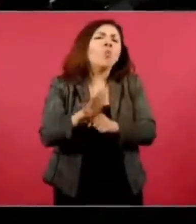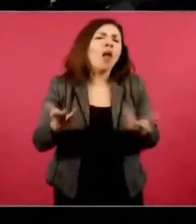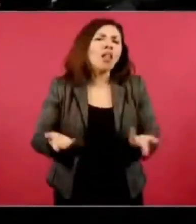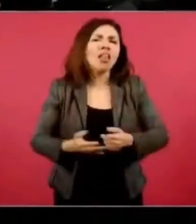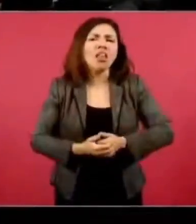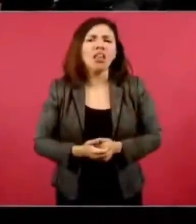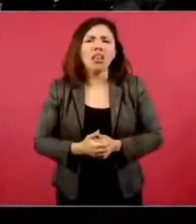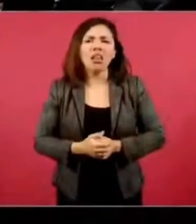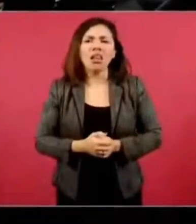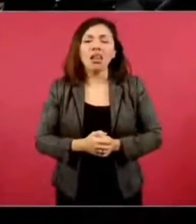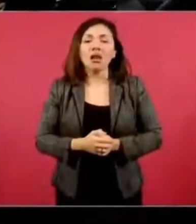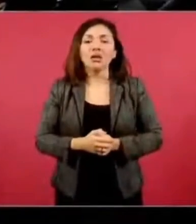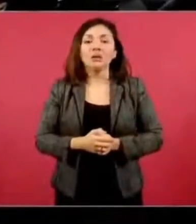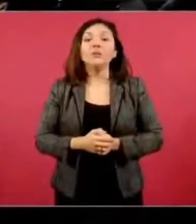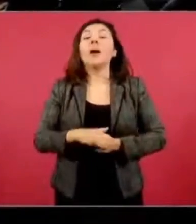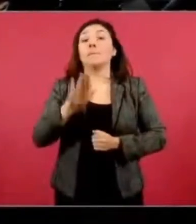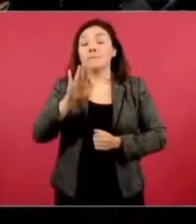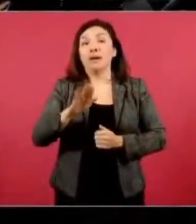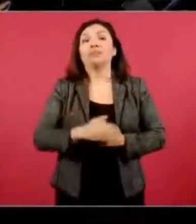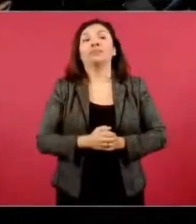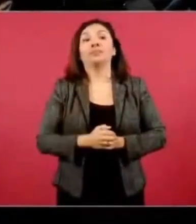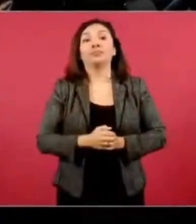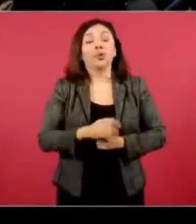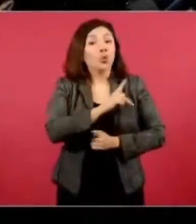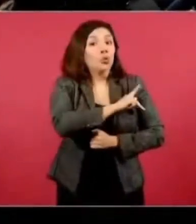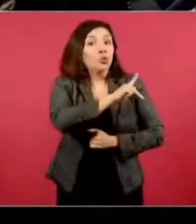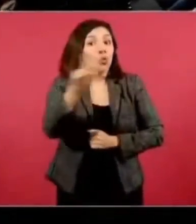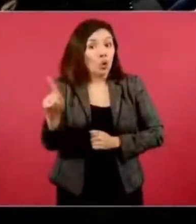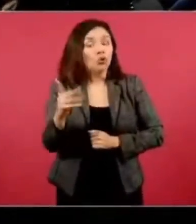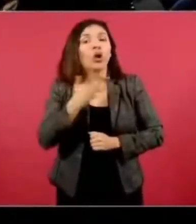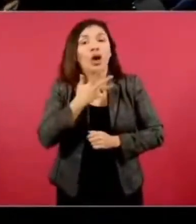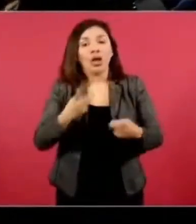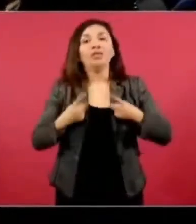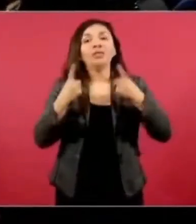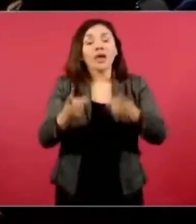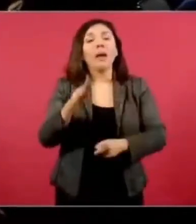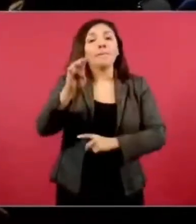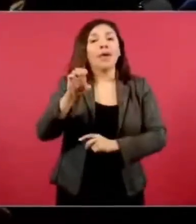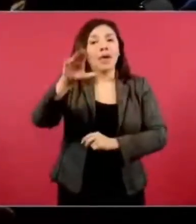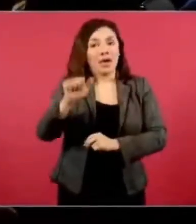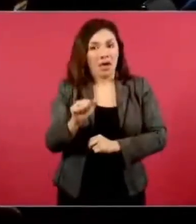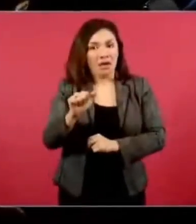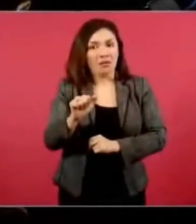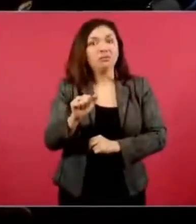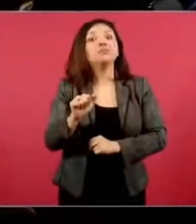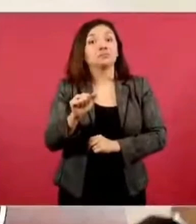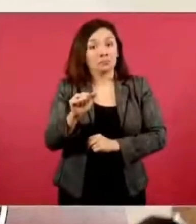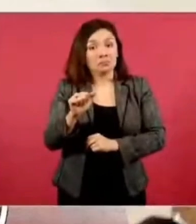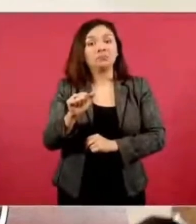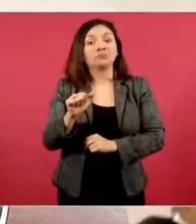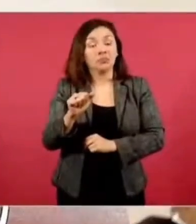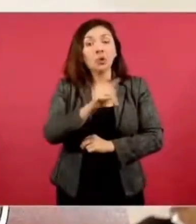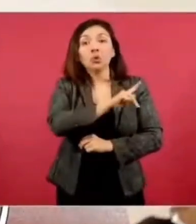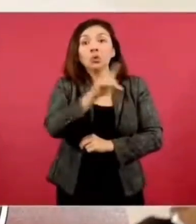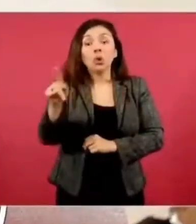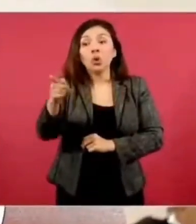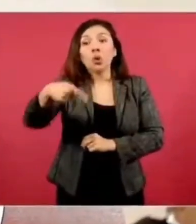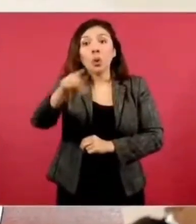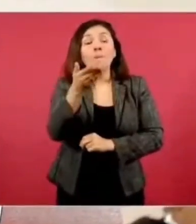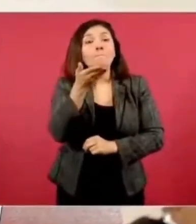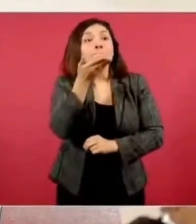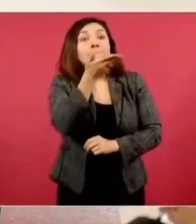Bueno, a todos se les ayuda con becas, a todos los que lo solicitan.